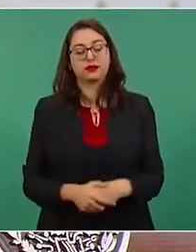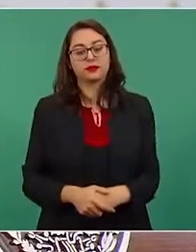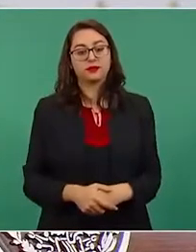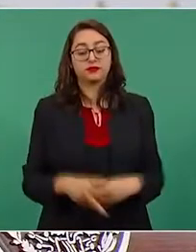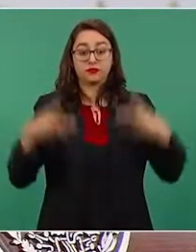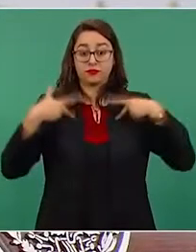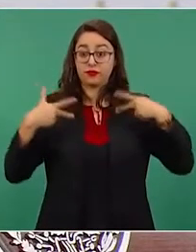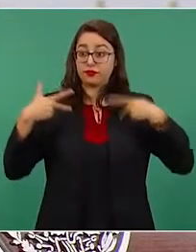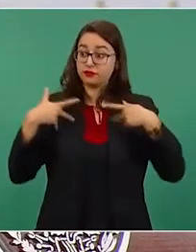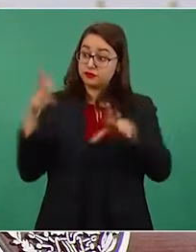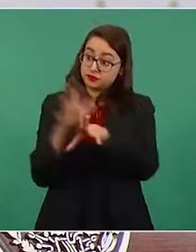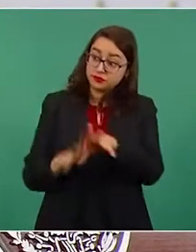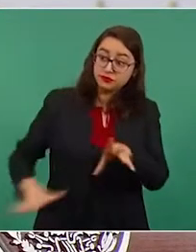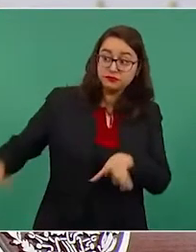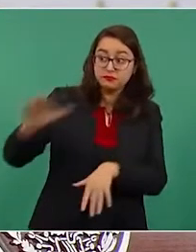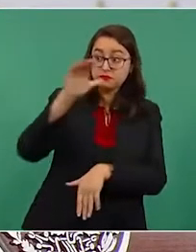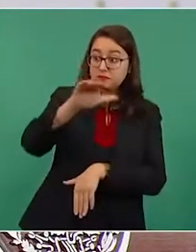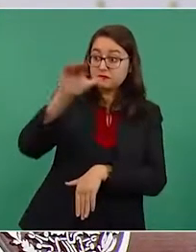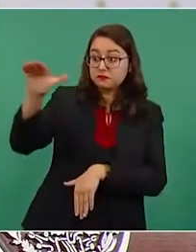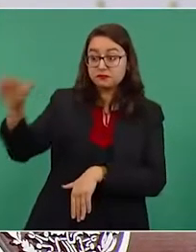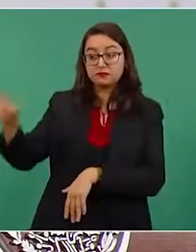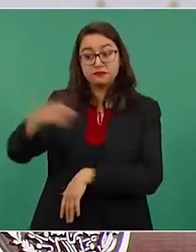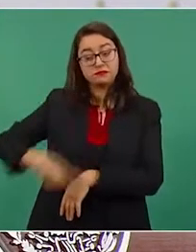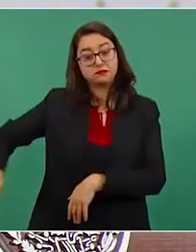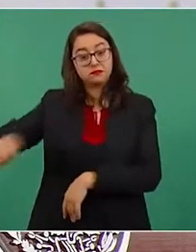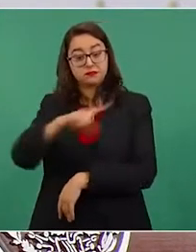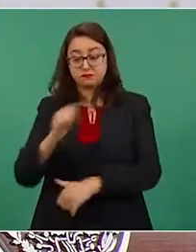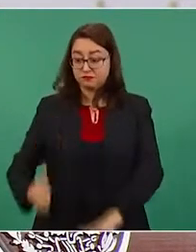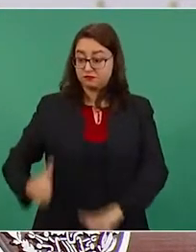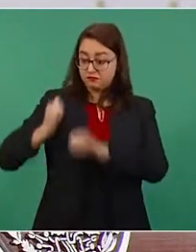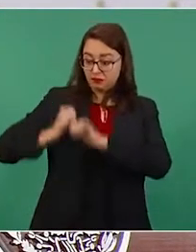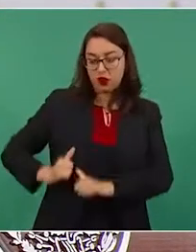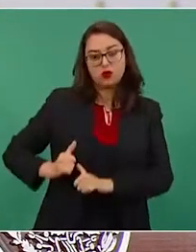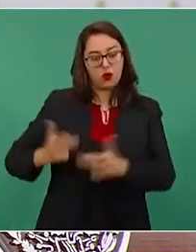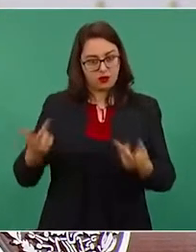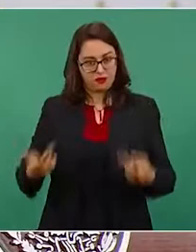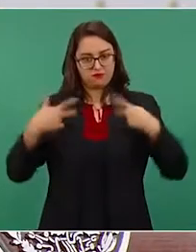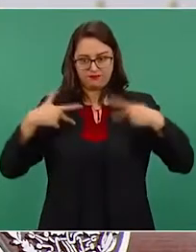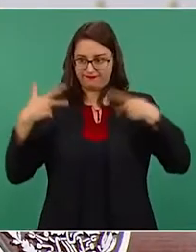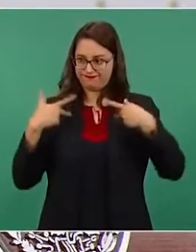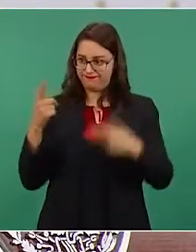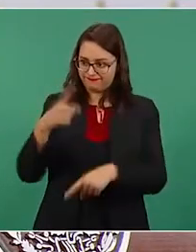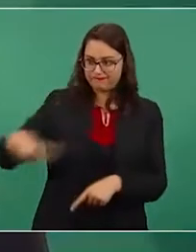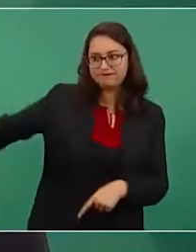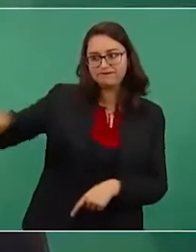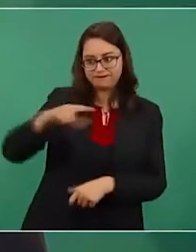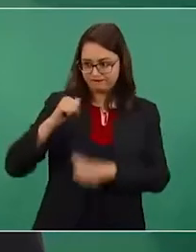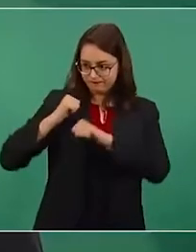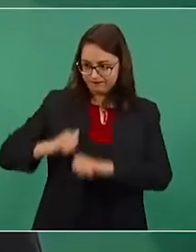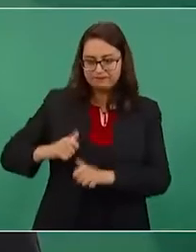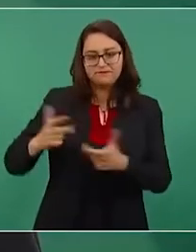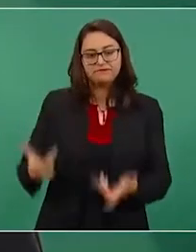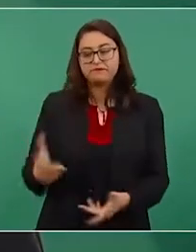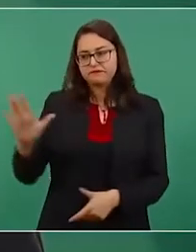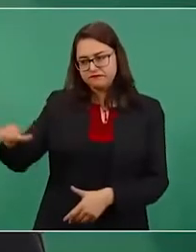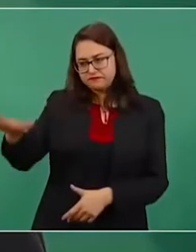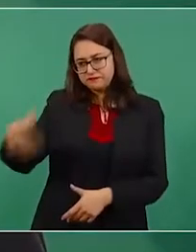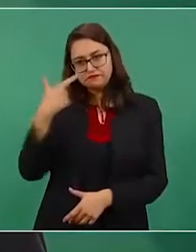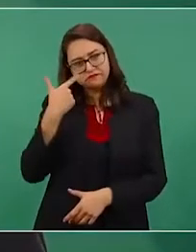va a preguntar al pueblo qué es el soberano, qué es el que manda, ¿quieres que continúe